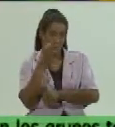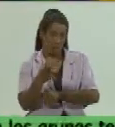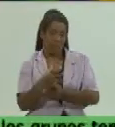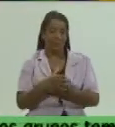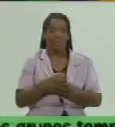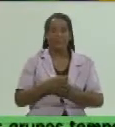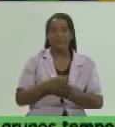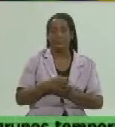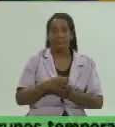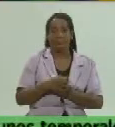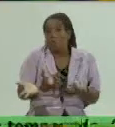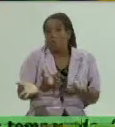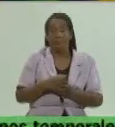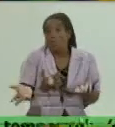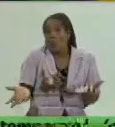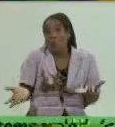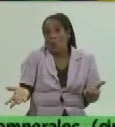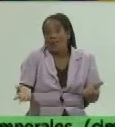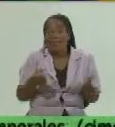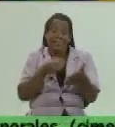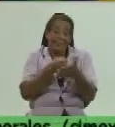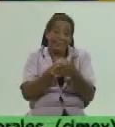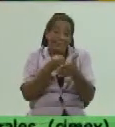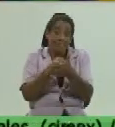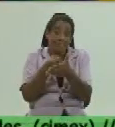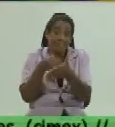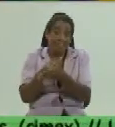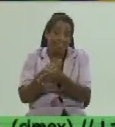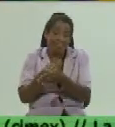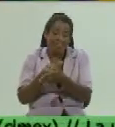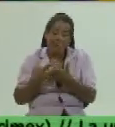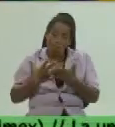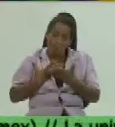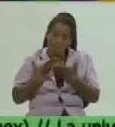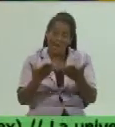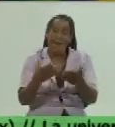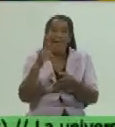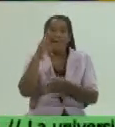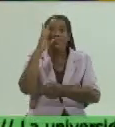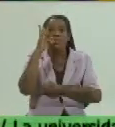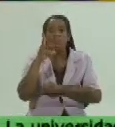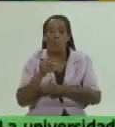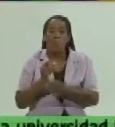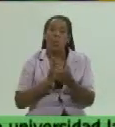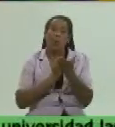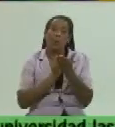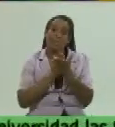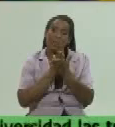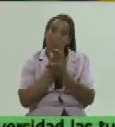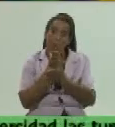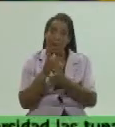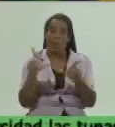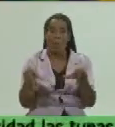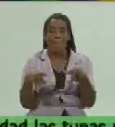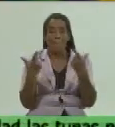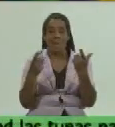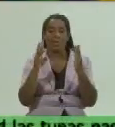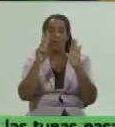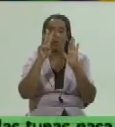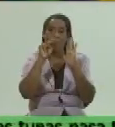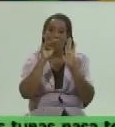no me queda más que insistir como digno homenaje a ese resultado en continuar cumpliendo las medidas